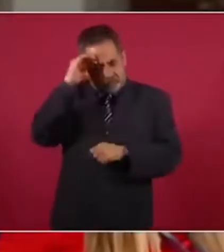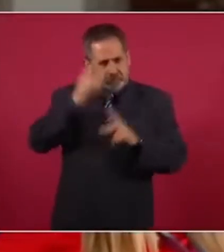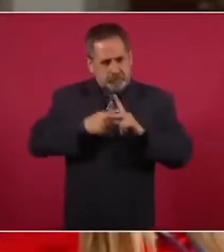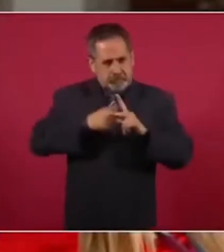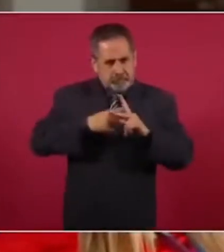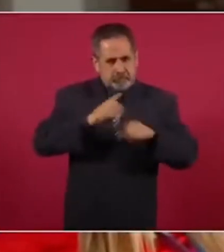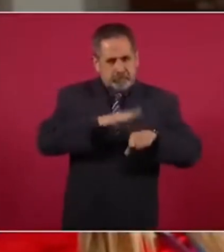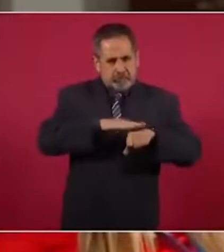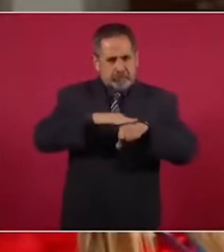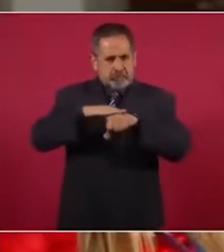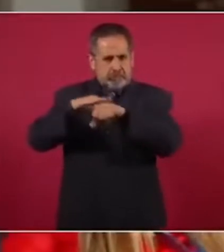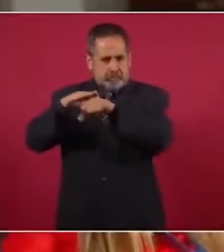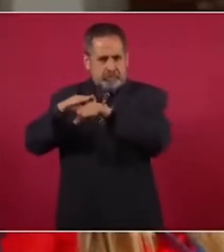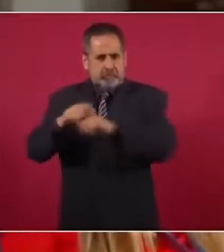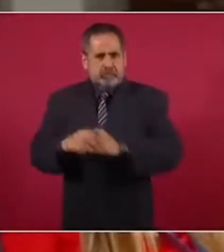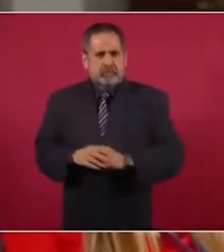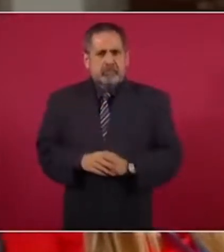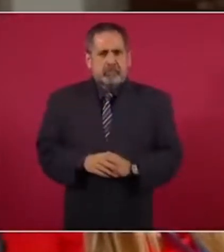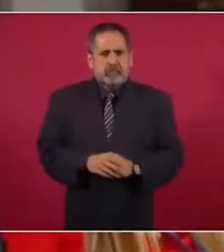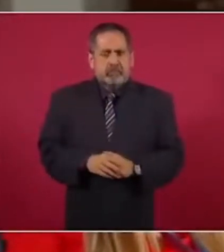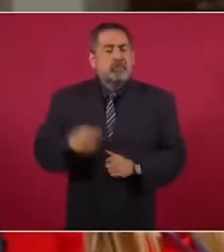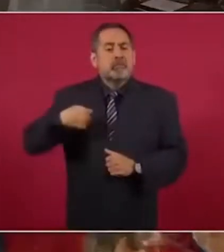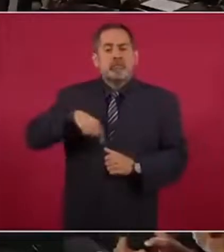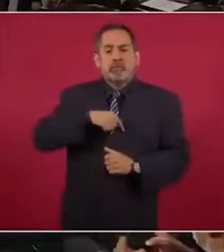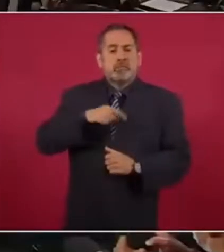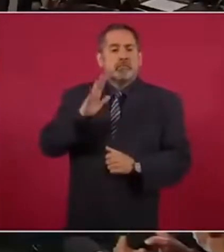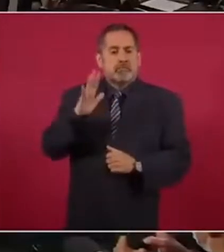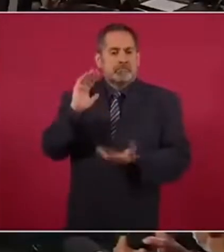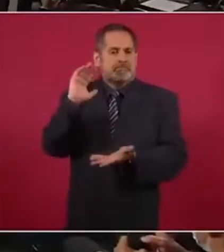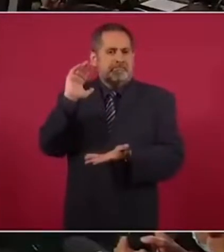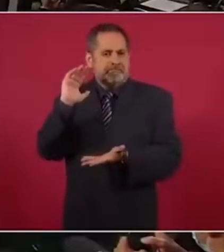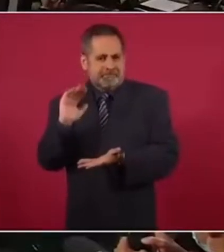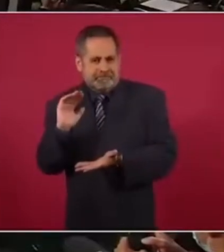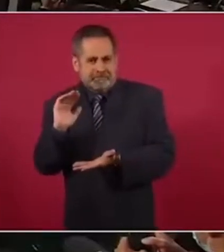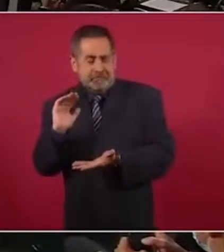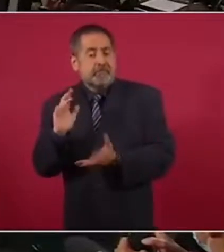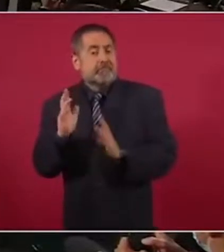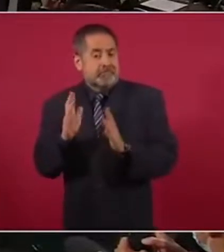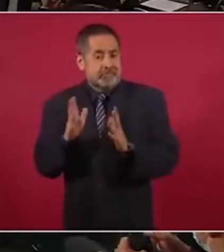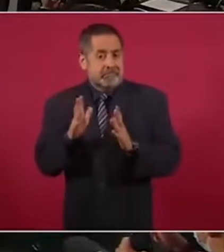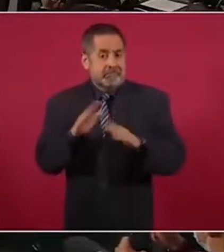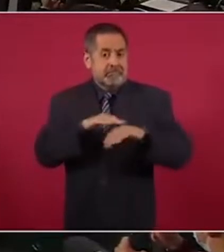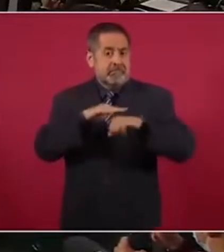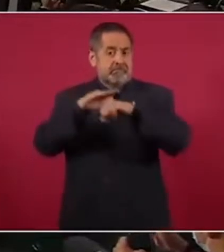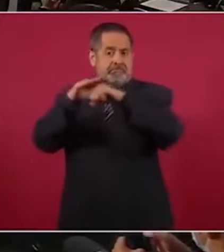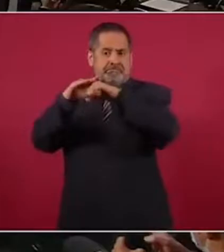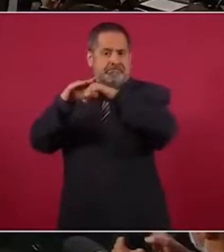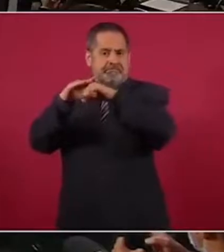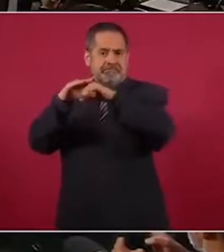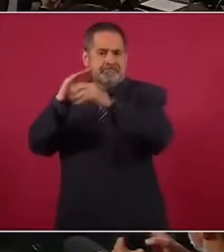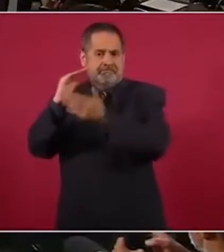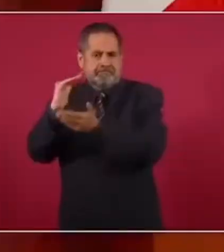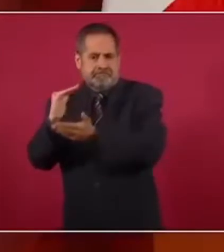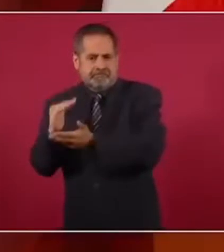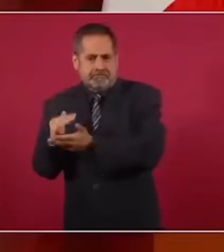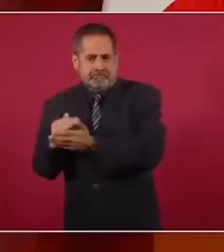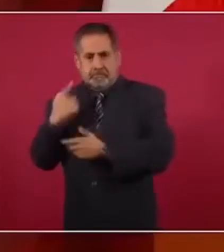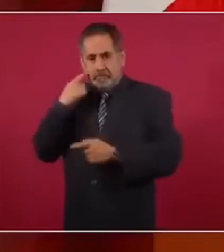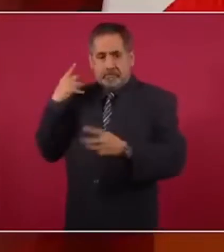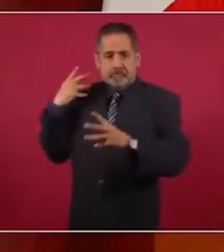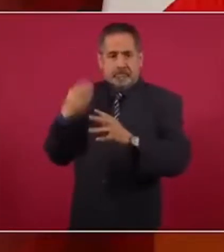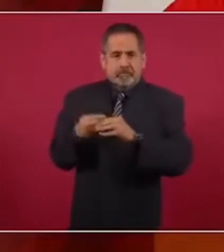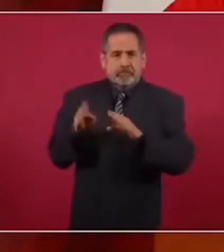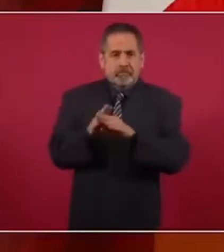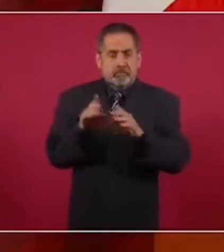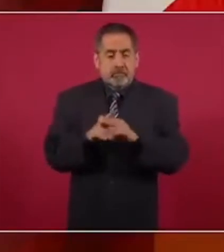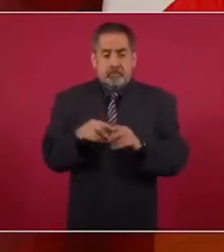Hemos logrado una disminución en el tiempo que llevamos de